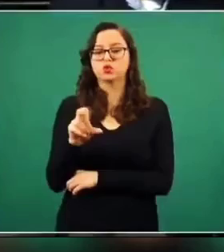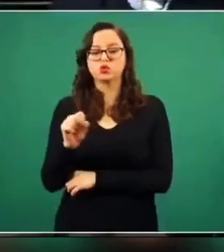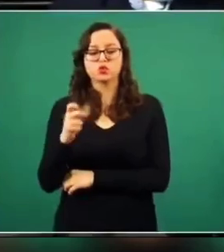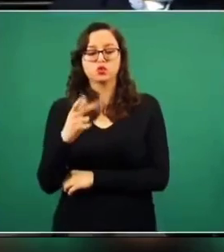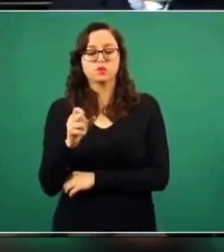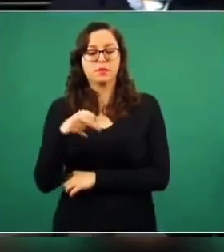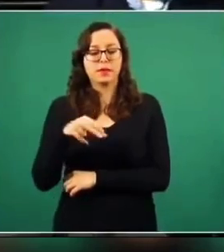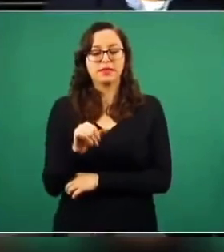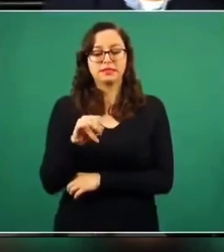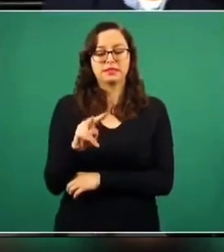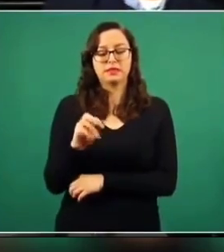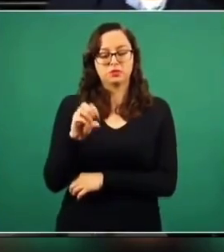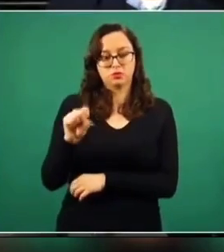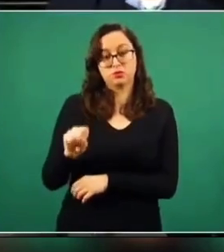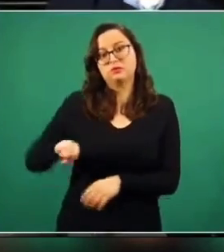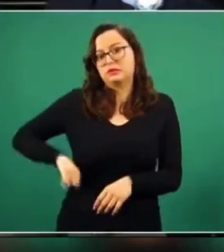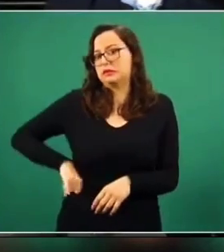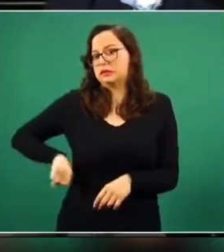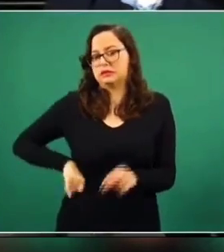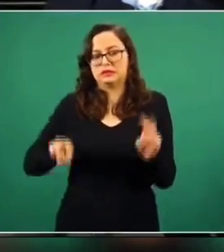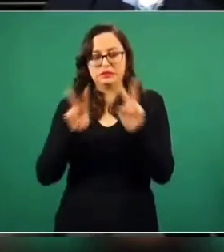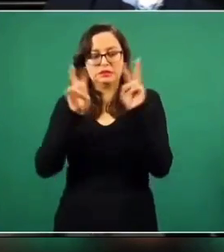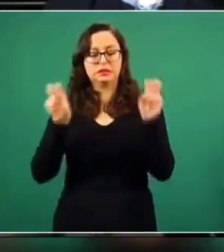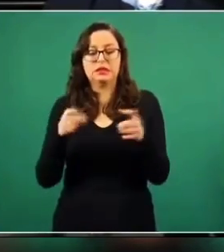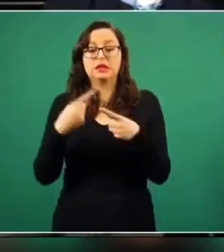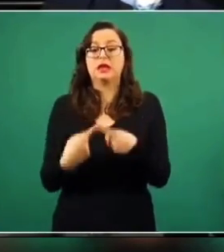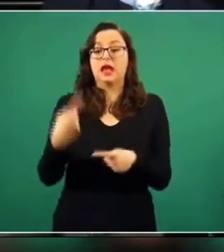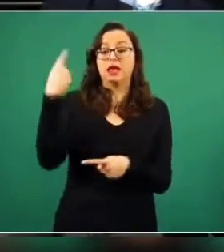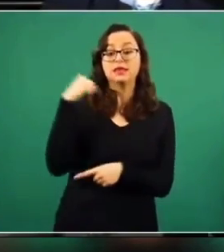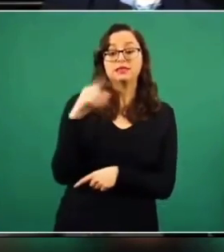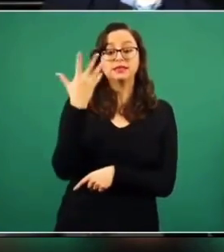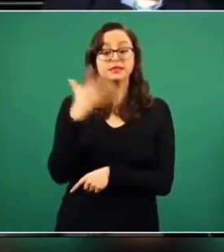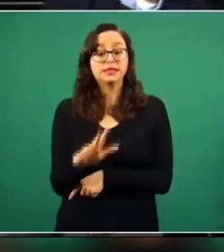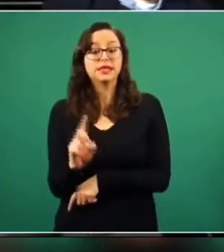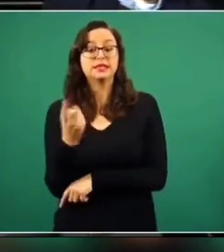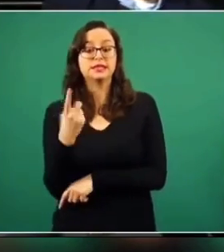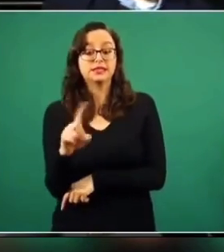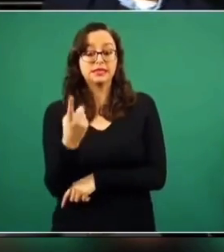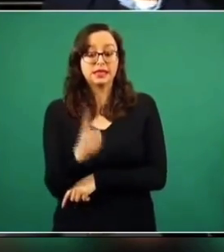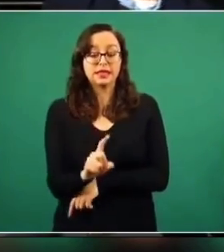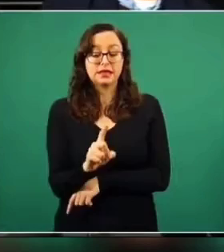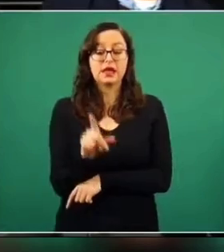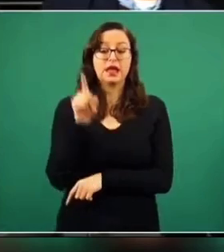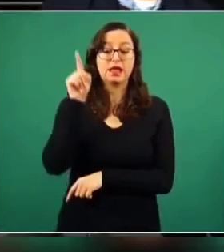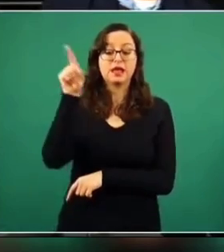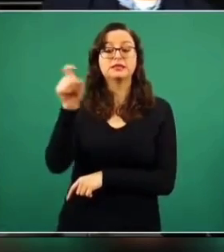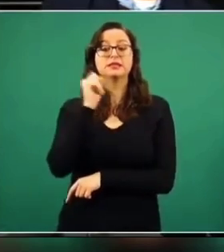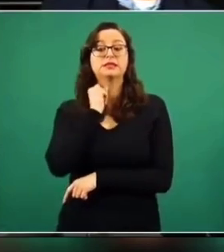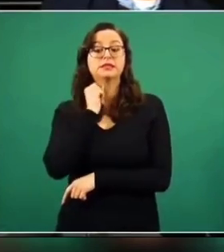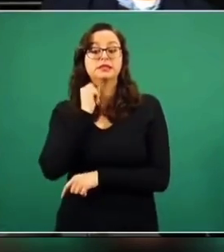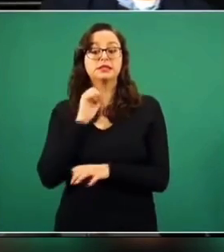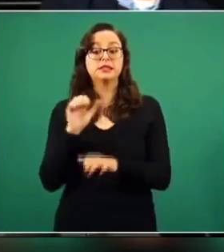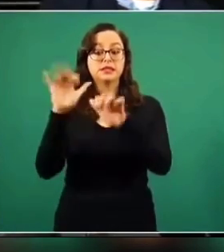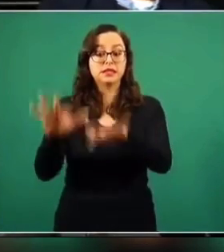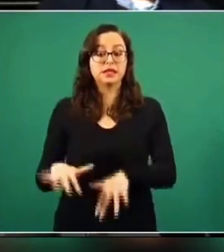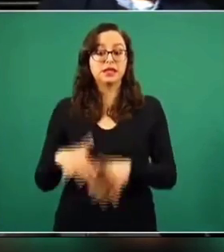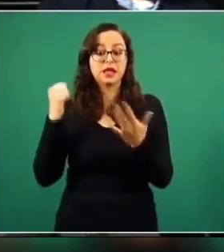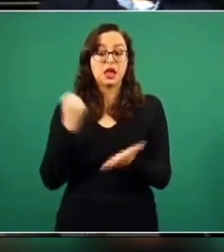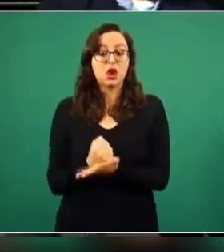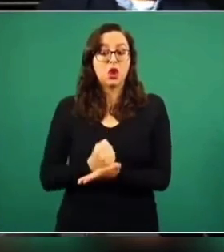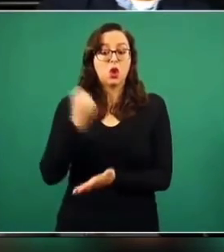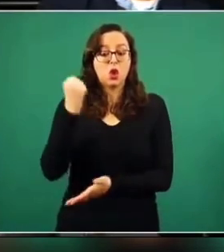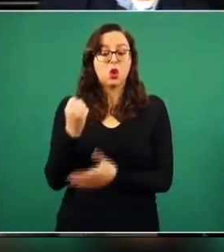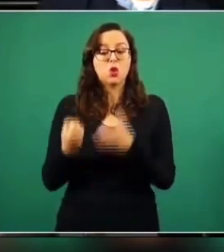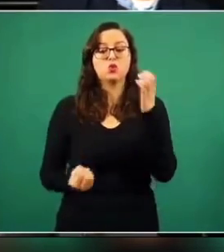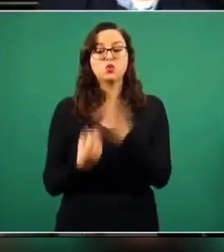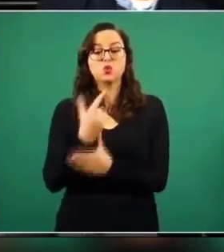Es con respecto al tema de educación, el pasado 10 de diciembre se aprobó por unanimidad en el Senado la nueva Ley General